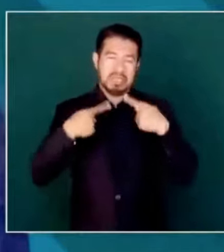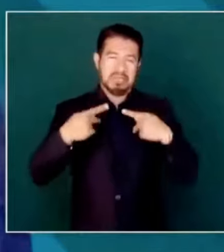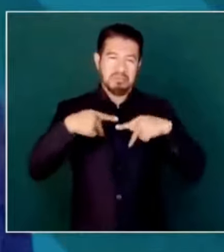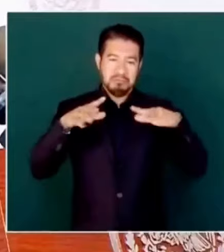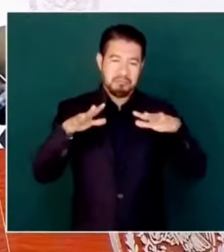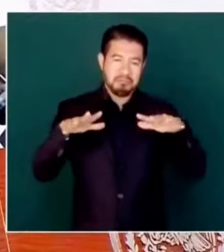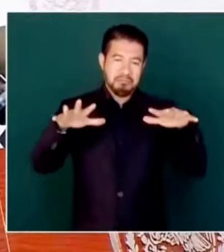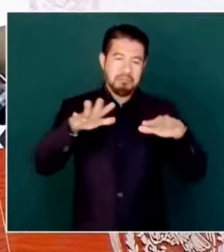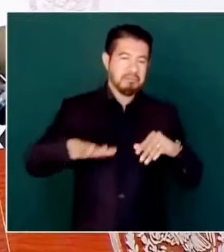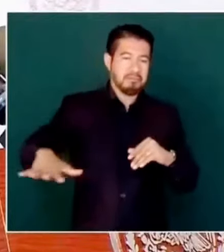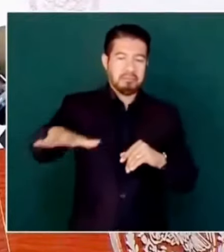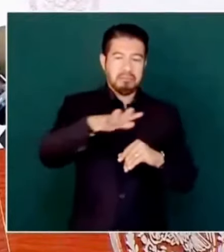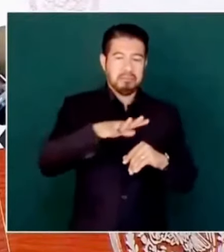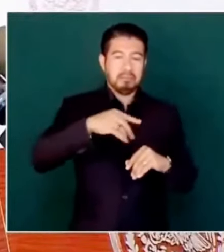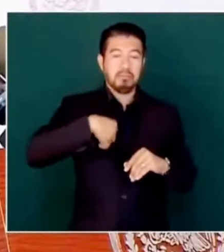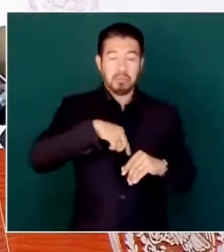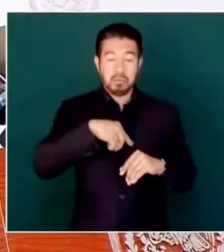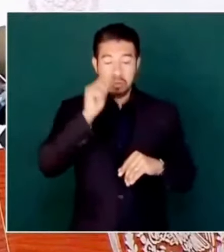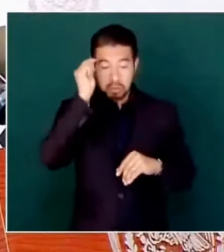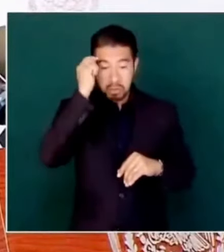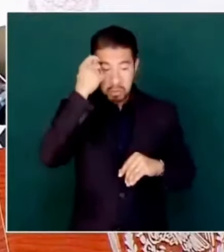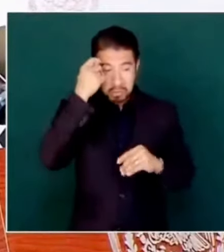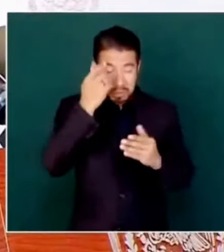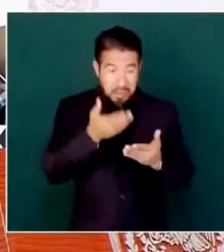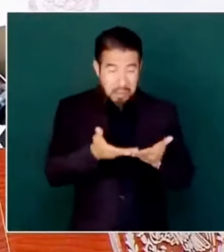¿A quién hay que servirle? Al pueblo.